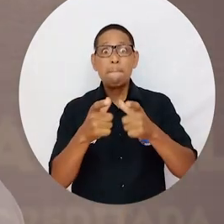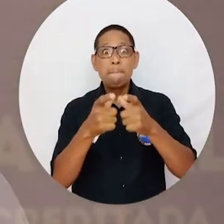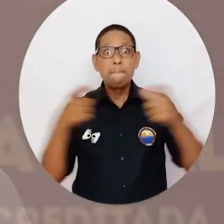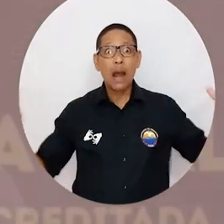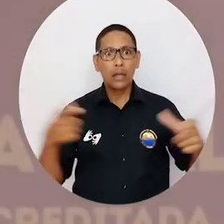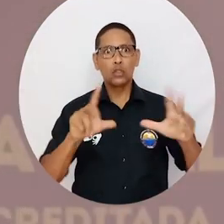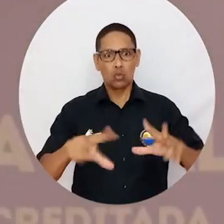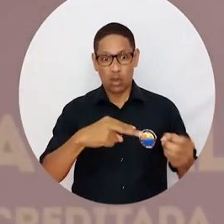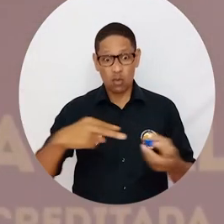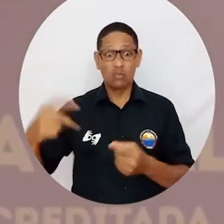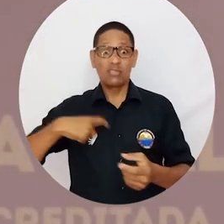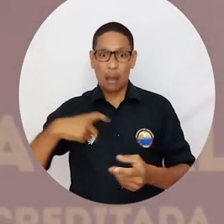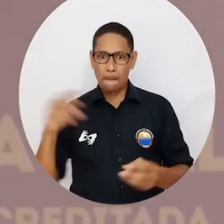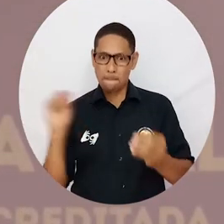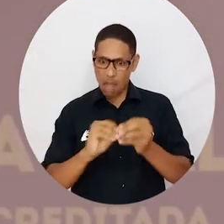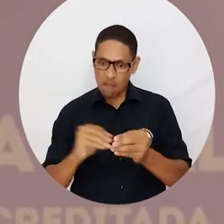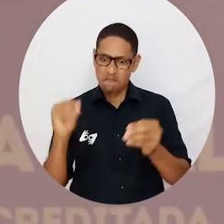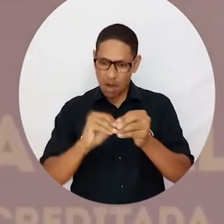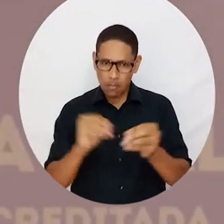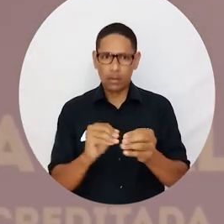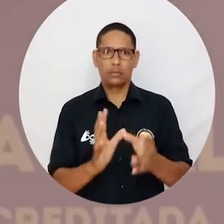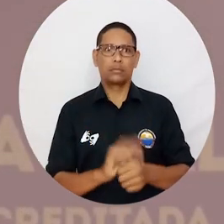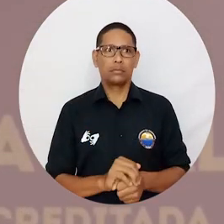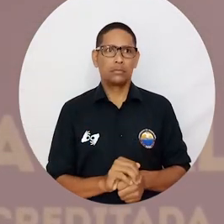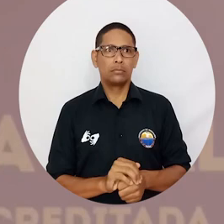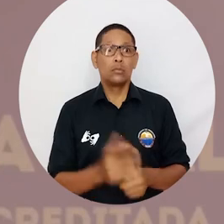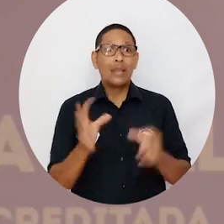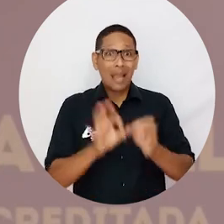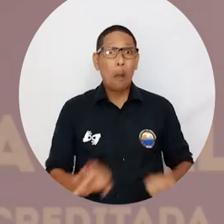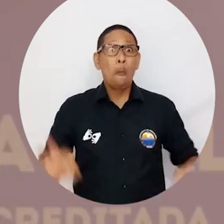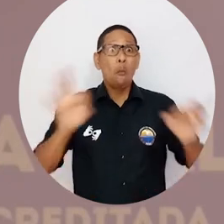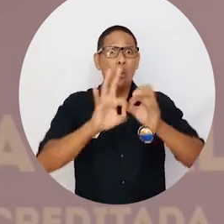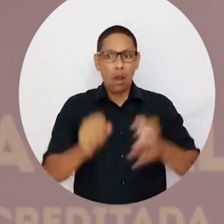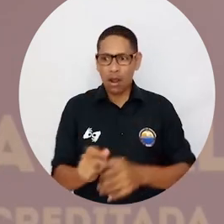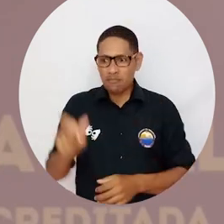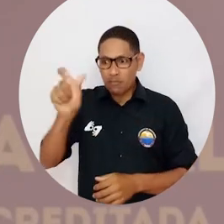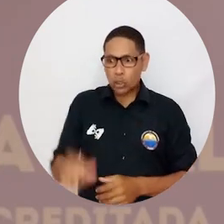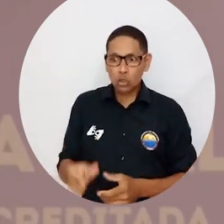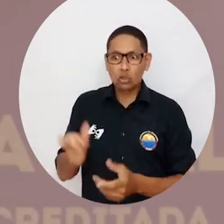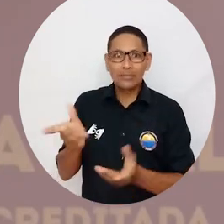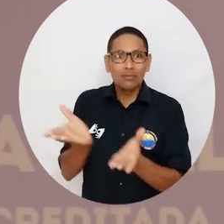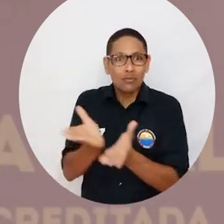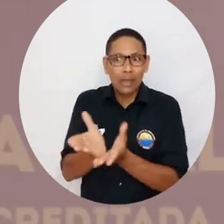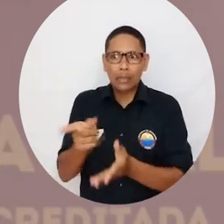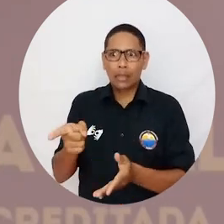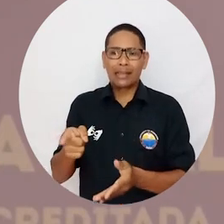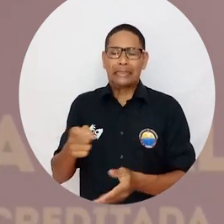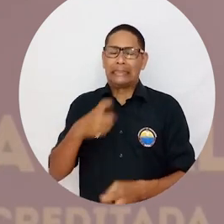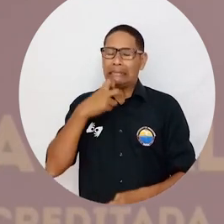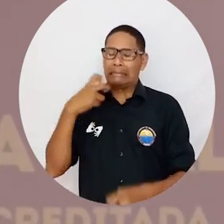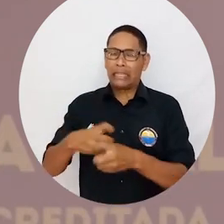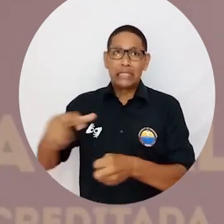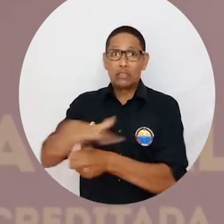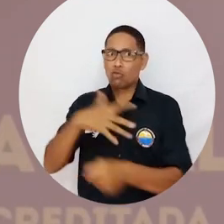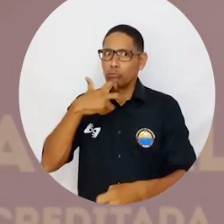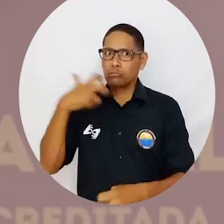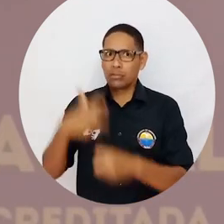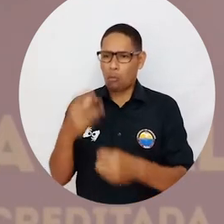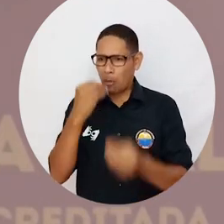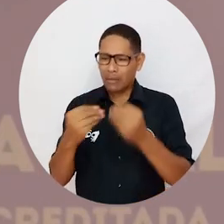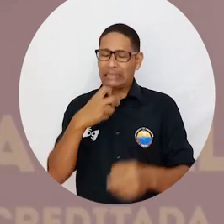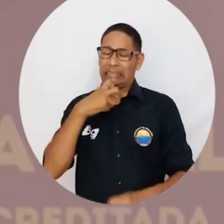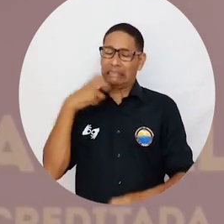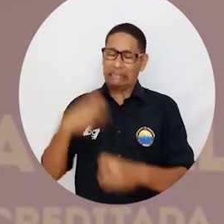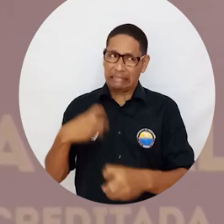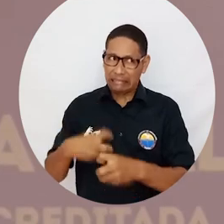modalidades. Lo que tiene que hacer la educación es agregar valor. El mérito está en tener un estudiante que no ha tenido las mejores condiciones del